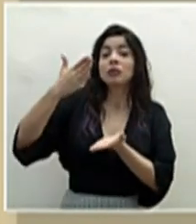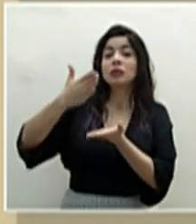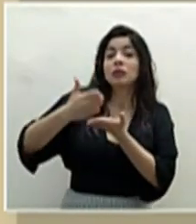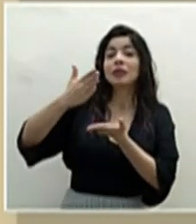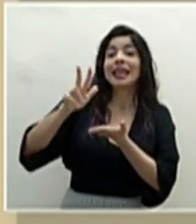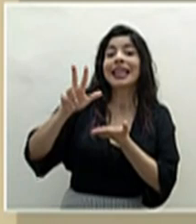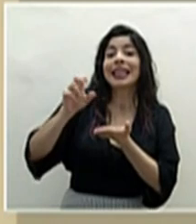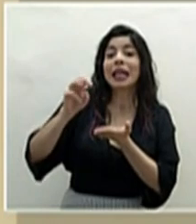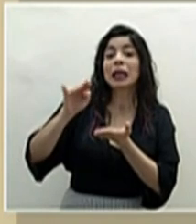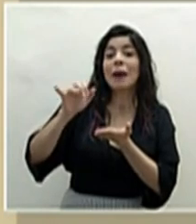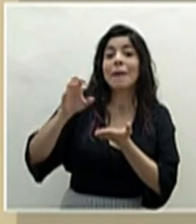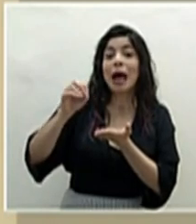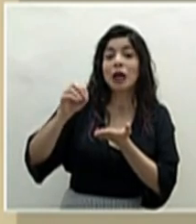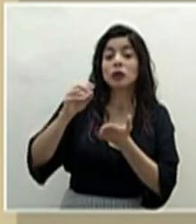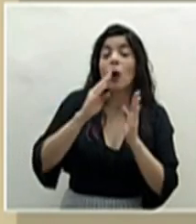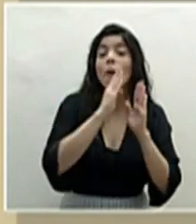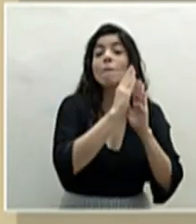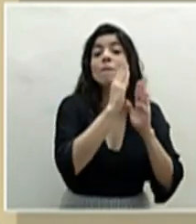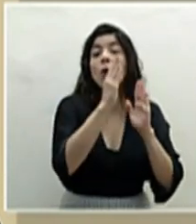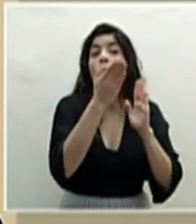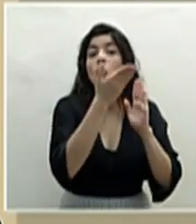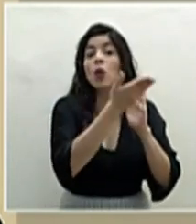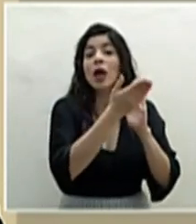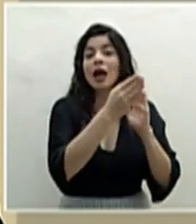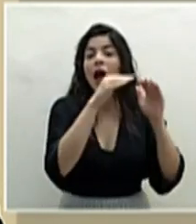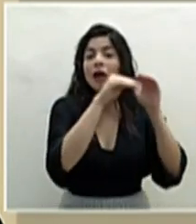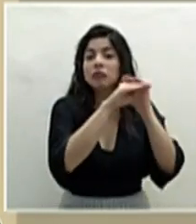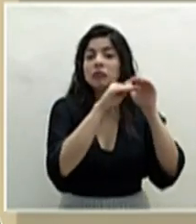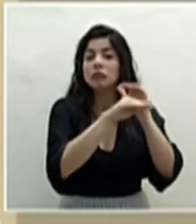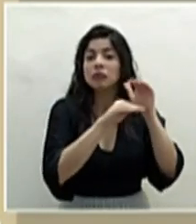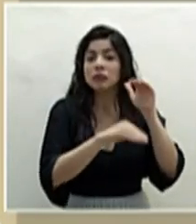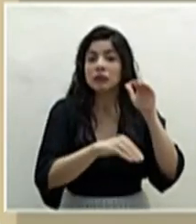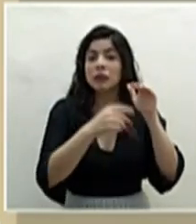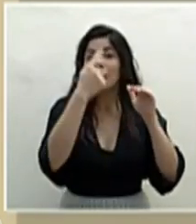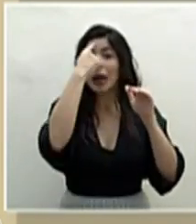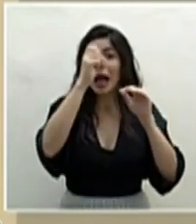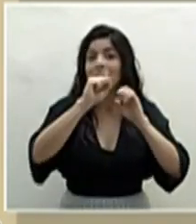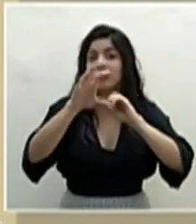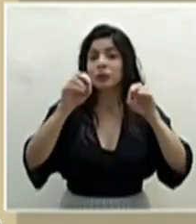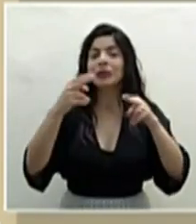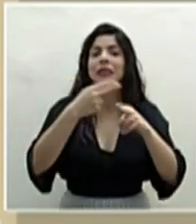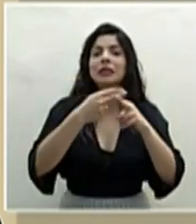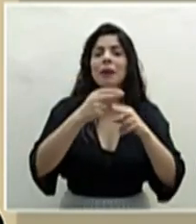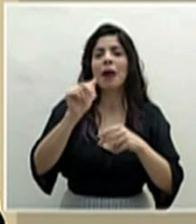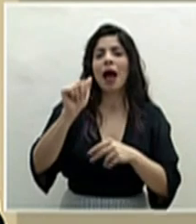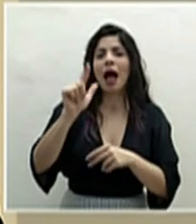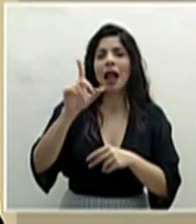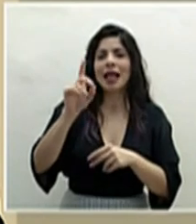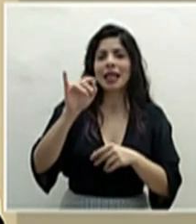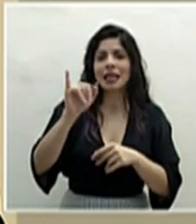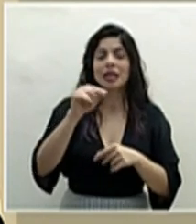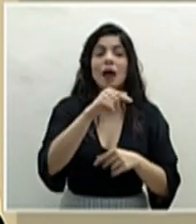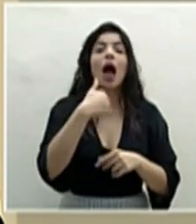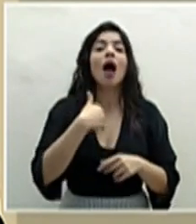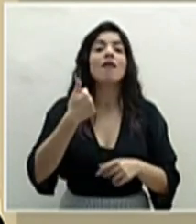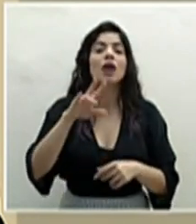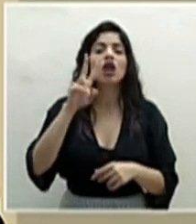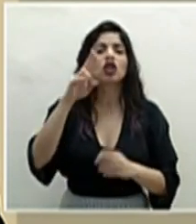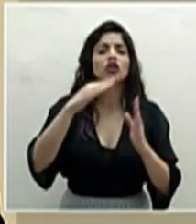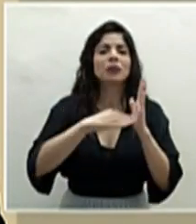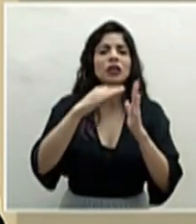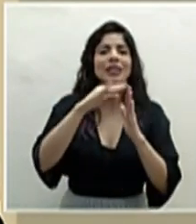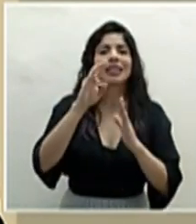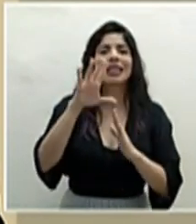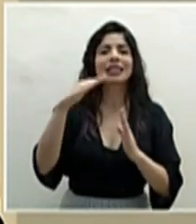teníamos en nuestras bodegas, en el área de almacenamiento y distribución que llamamos el ALDI, 2.075